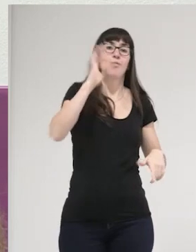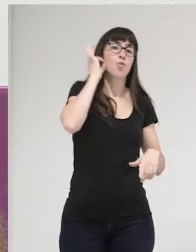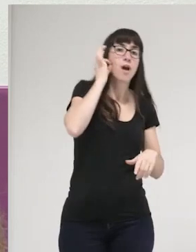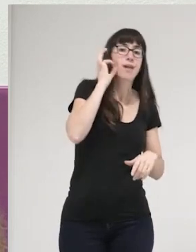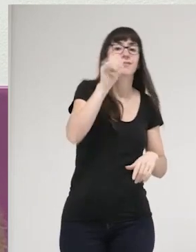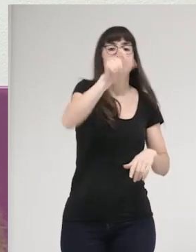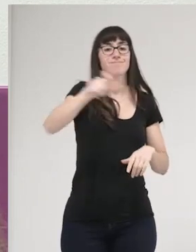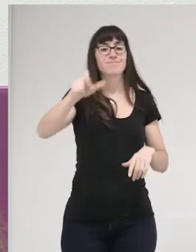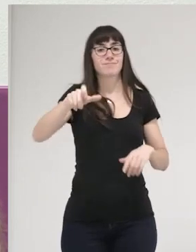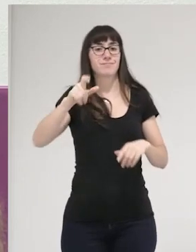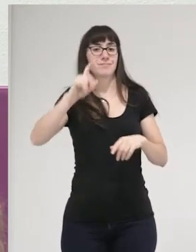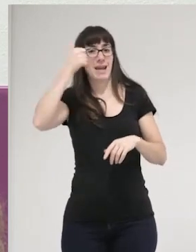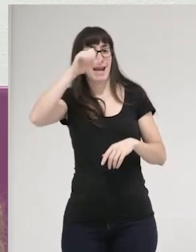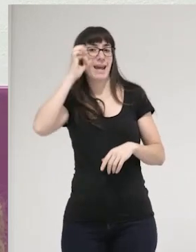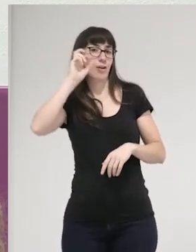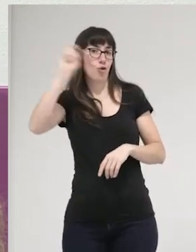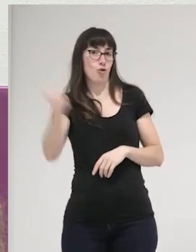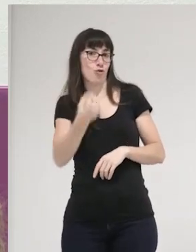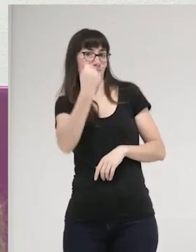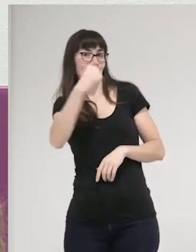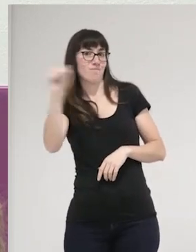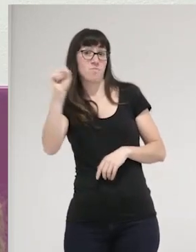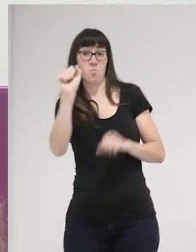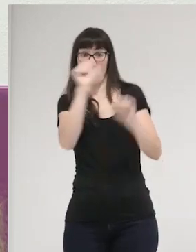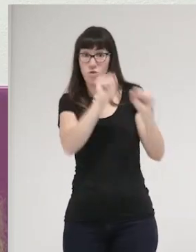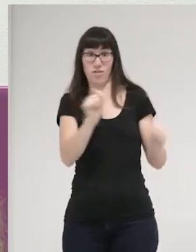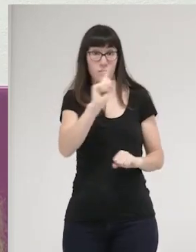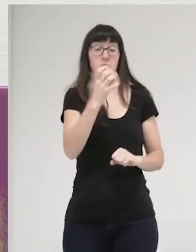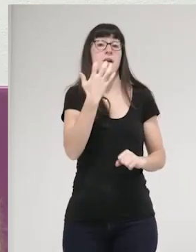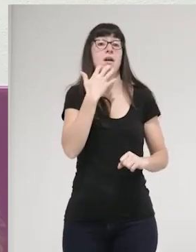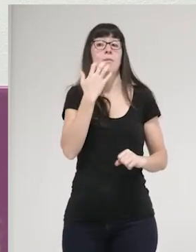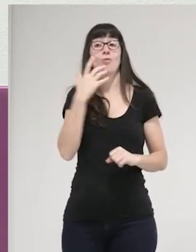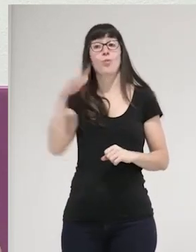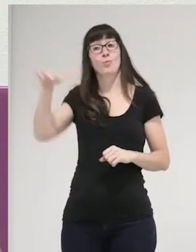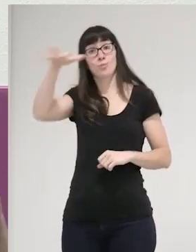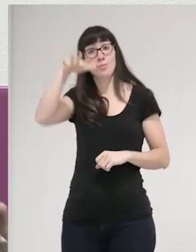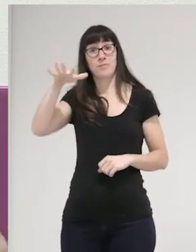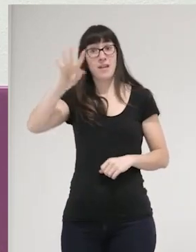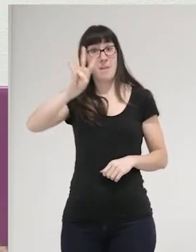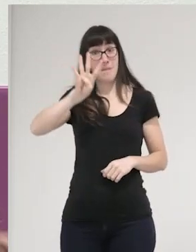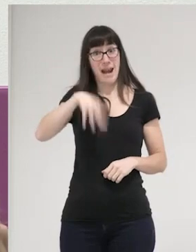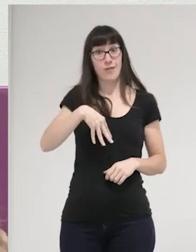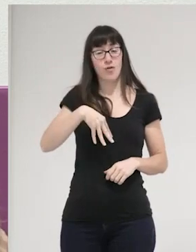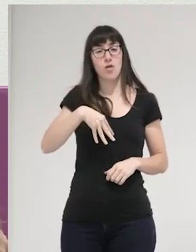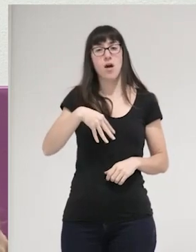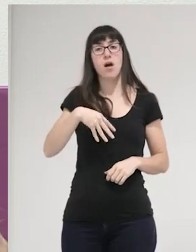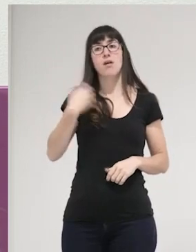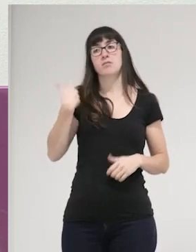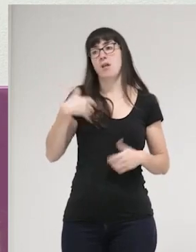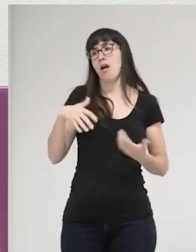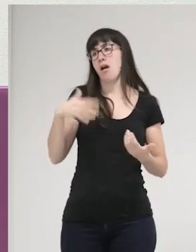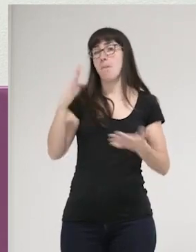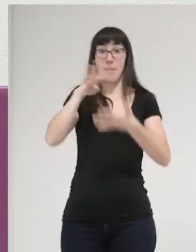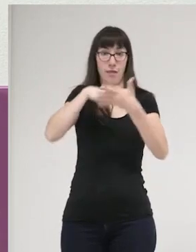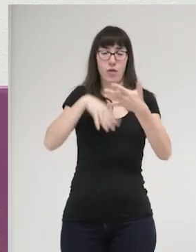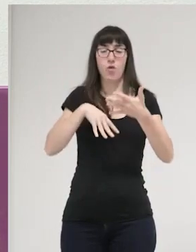para que veáis un ejemplo. Por ejemplo, hay partidos judiciales como el de Barcelona, que en los últimos cinco años, aquí estamos hablando